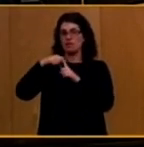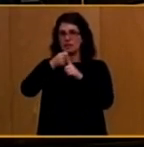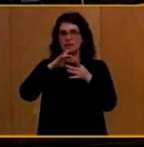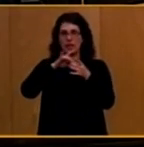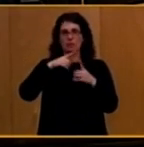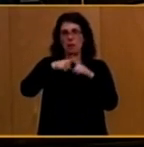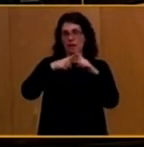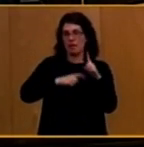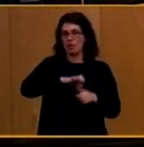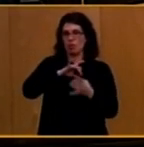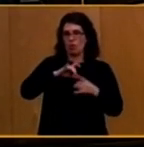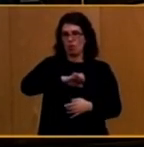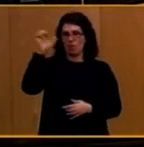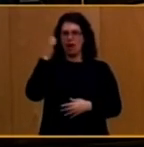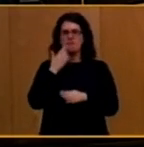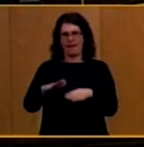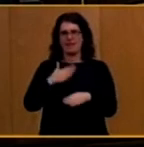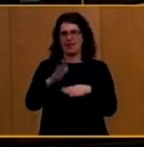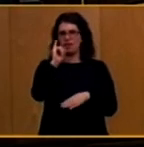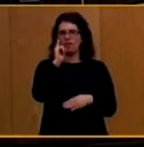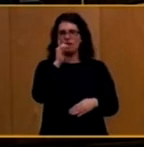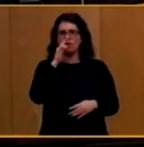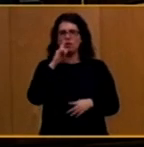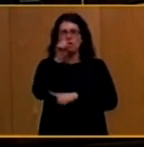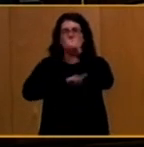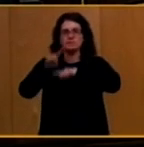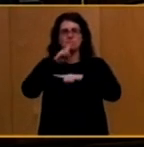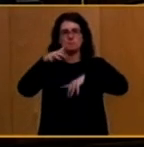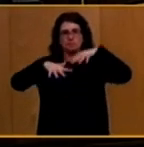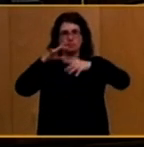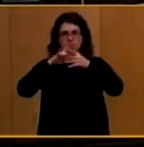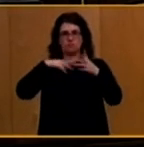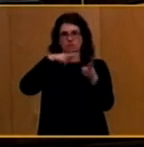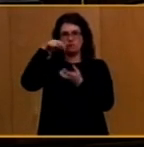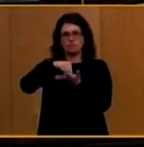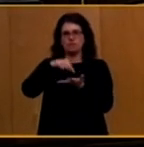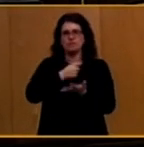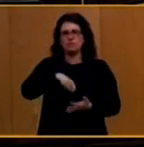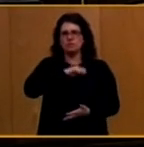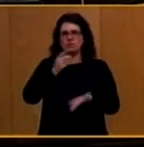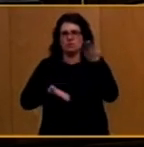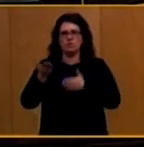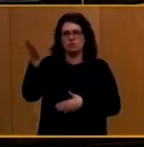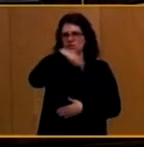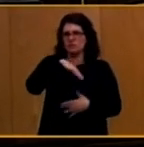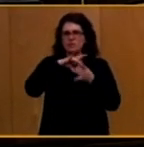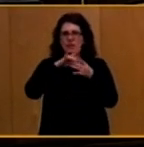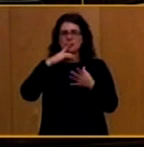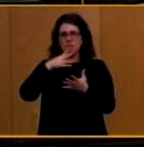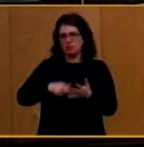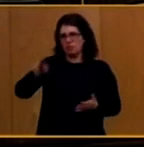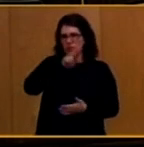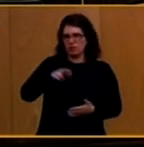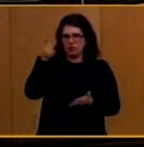margen. El problema es que la equidad en los impuestos en España es injusta y lo voy a volver a repetir. Están pagando